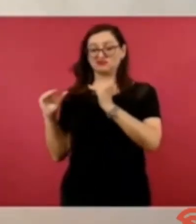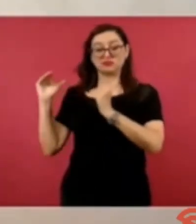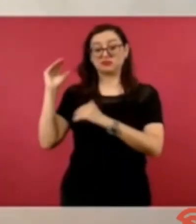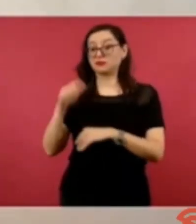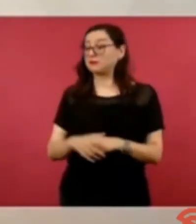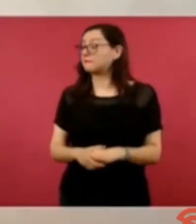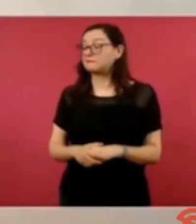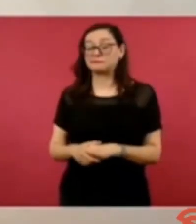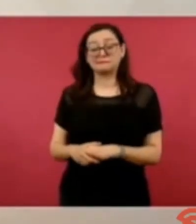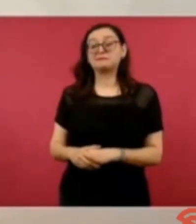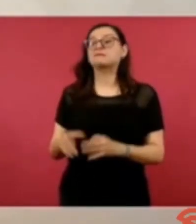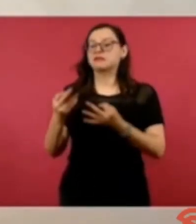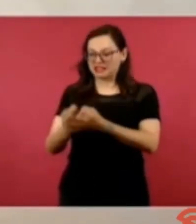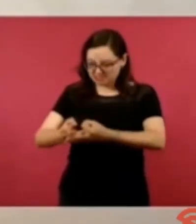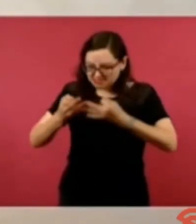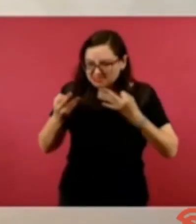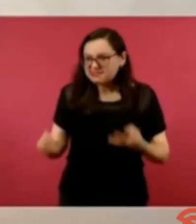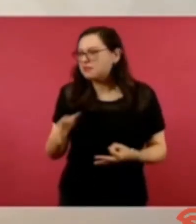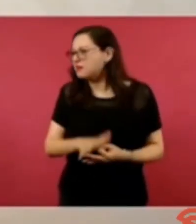territorio no escritorio